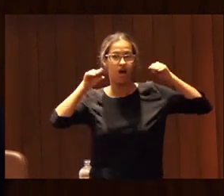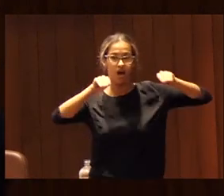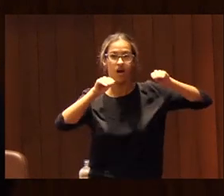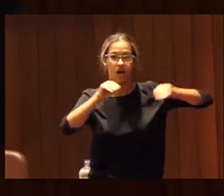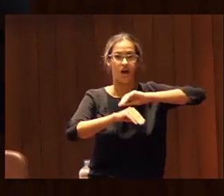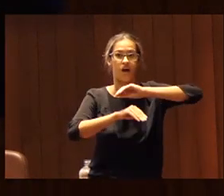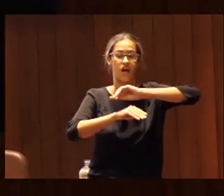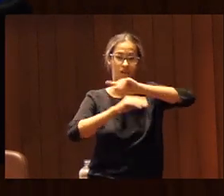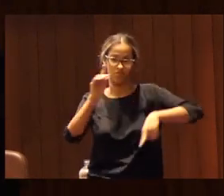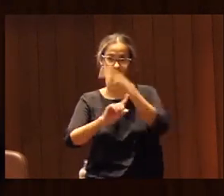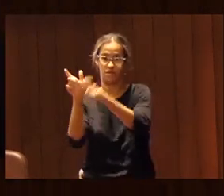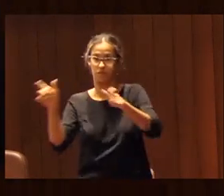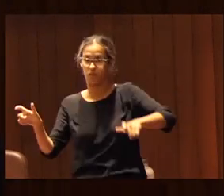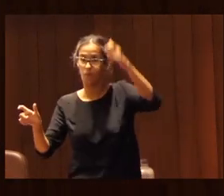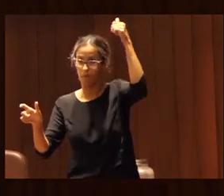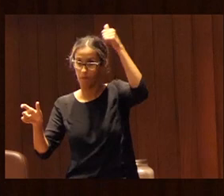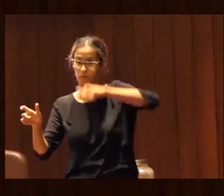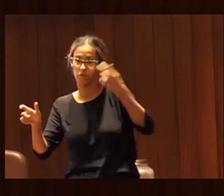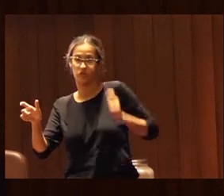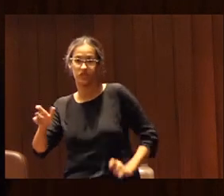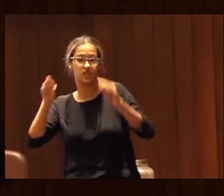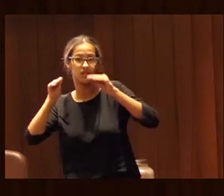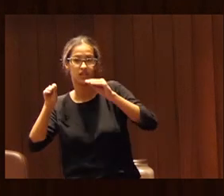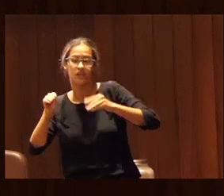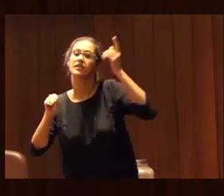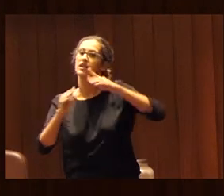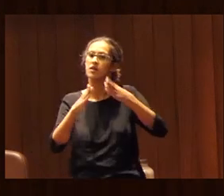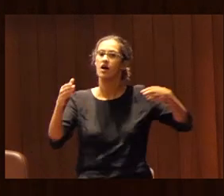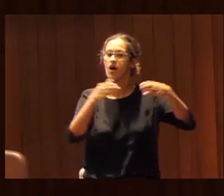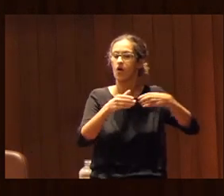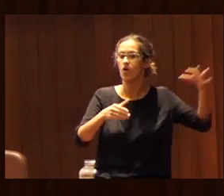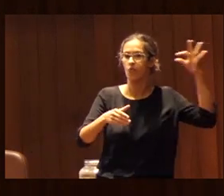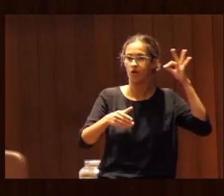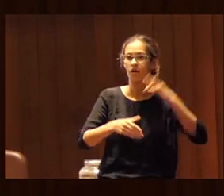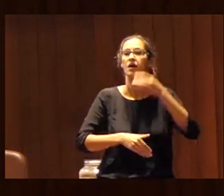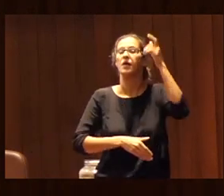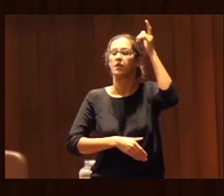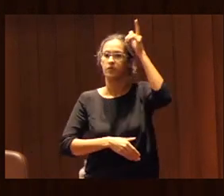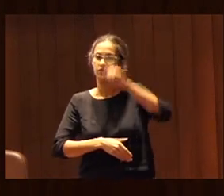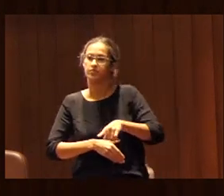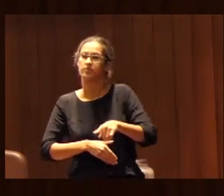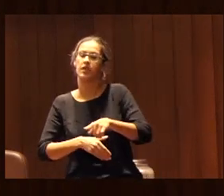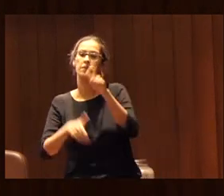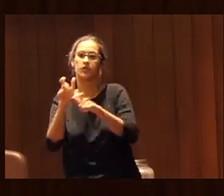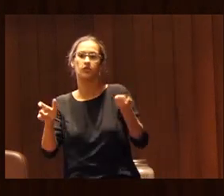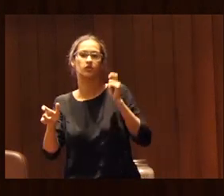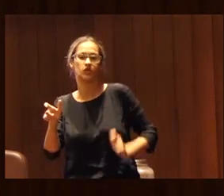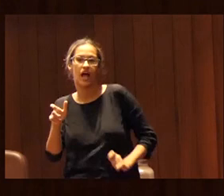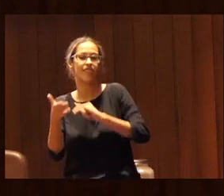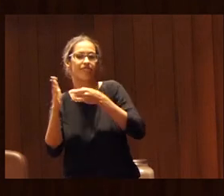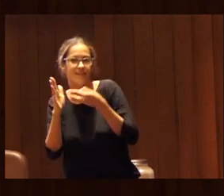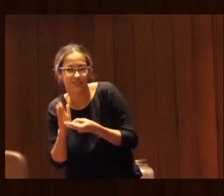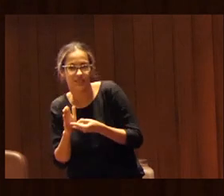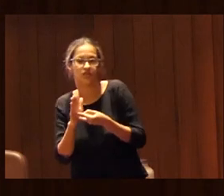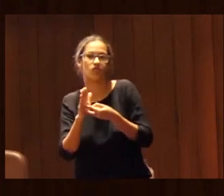masculino con las mujeres también todas las secciones el personal de administración y servicios el personal técnico ahora